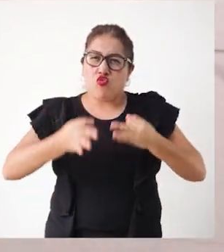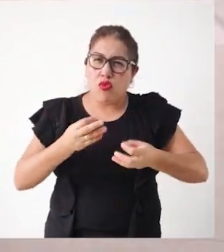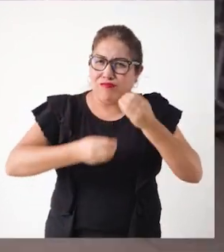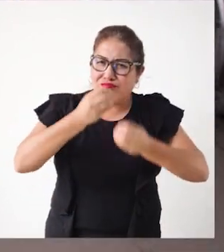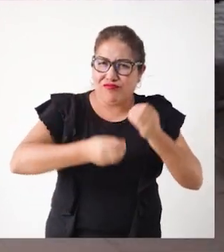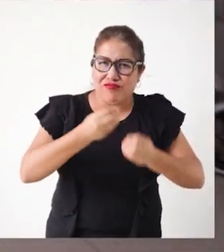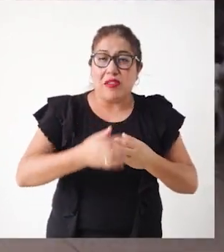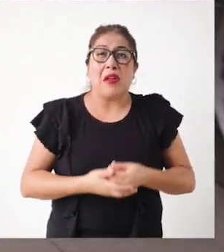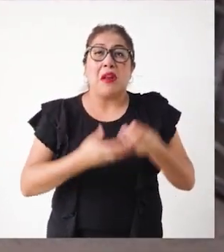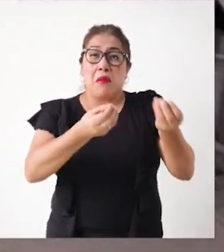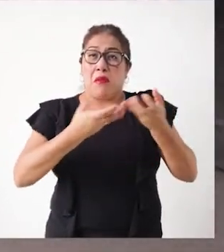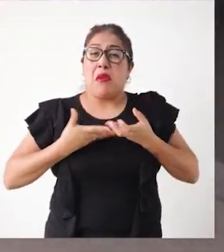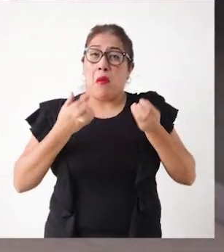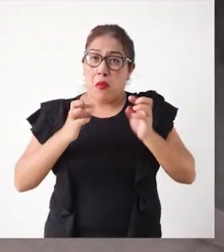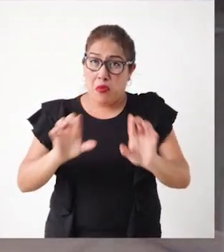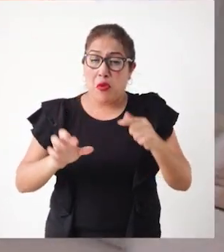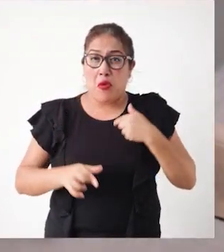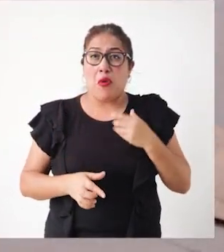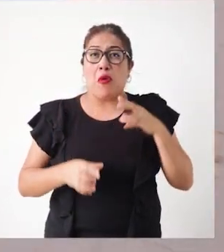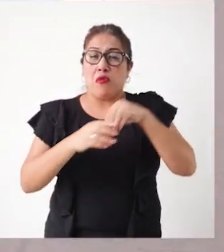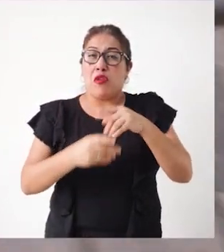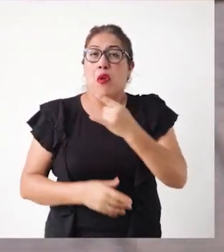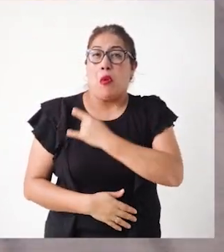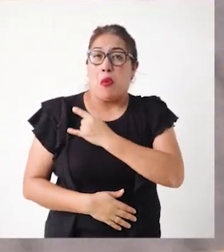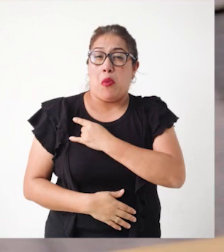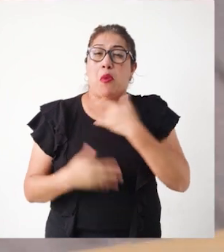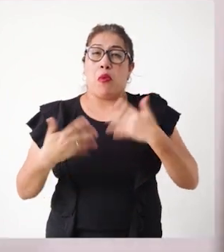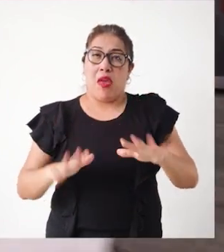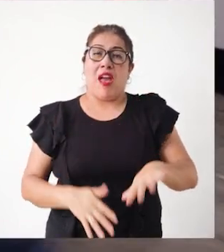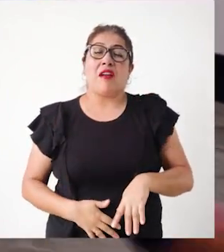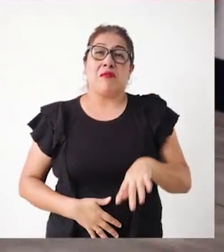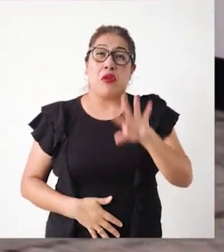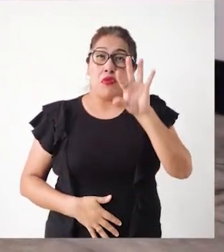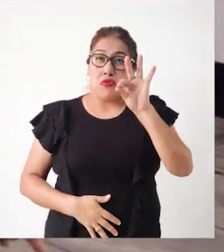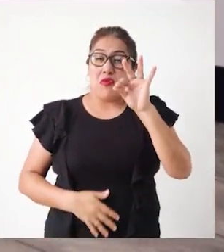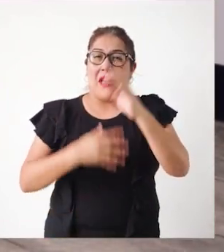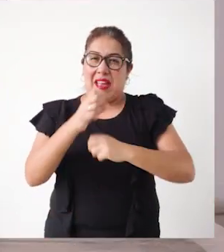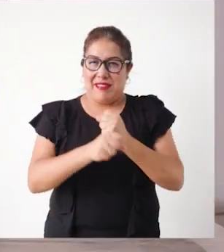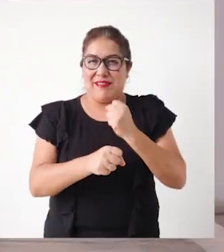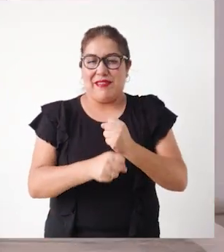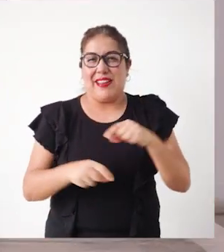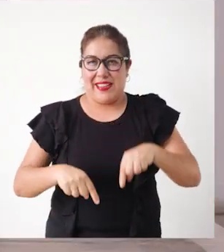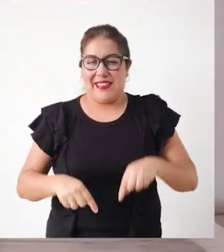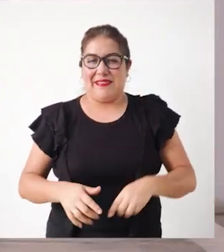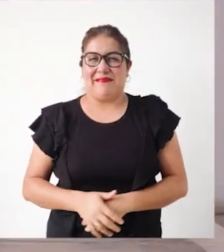Se dio la oportunidad de poder trabajar acá en la universidad. Ya voy nueve años trabajando aquí.